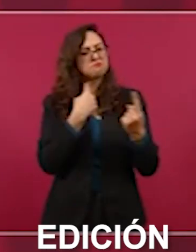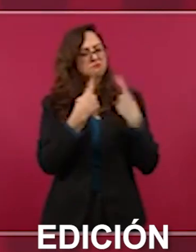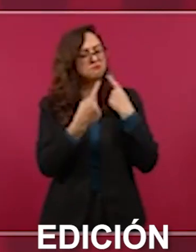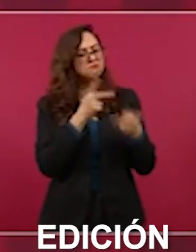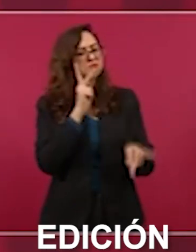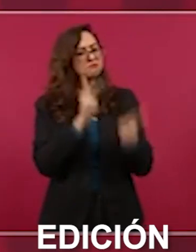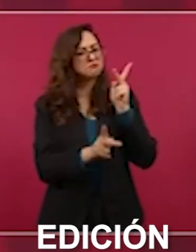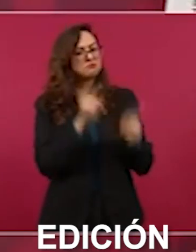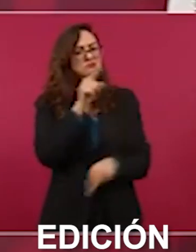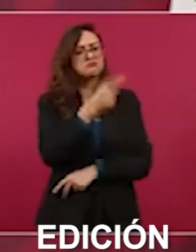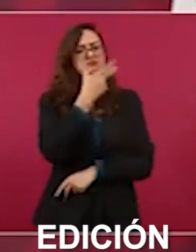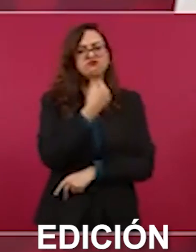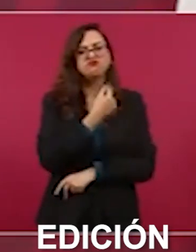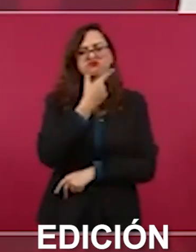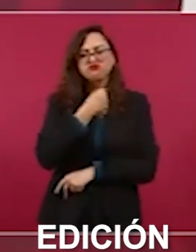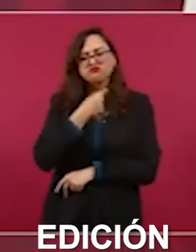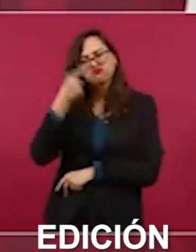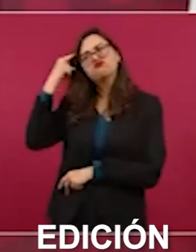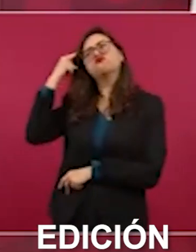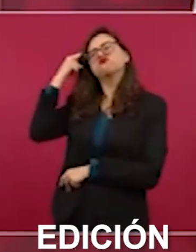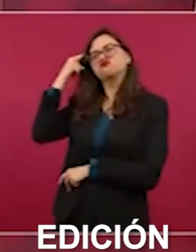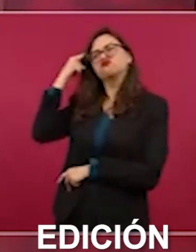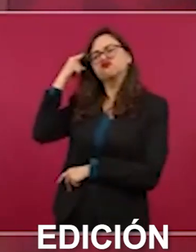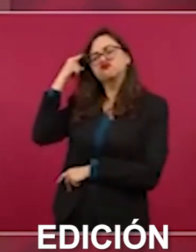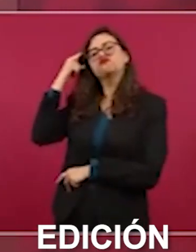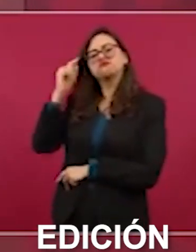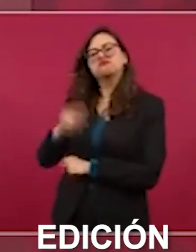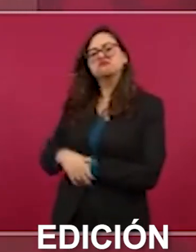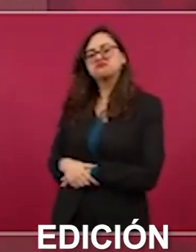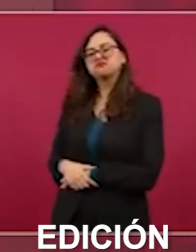consciente nos entendió